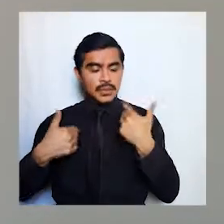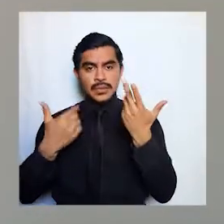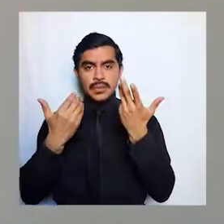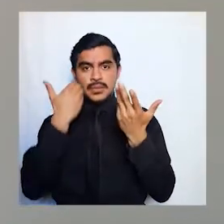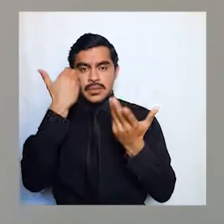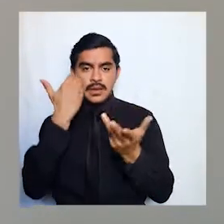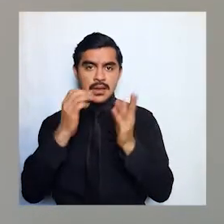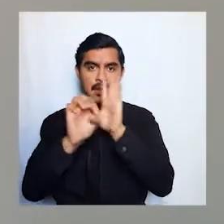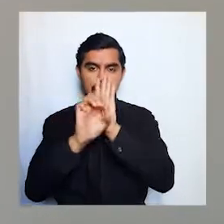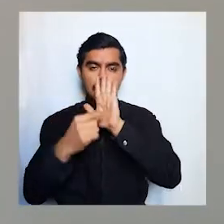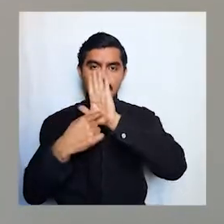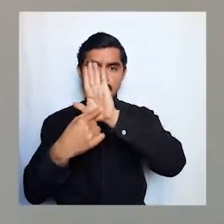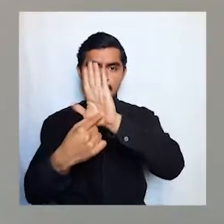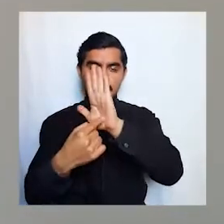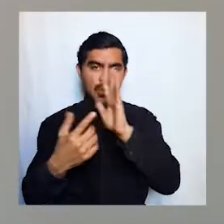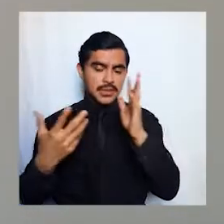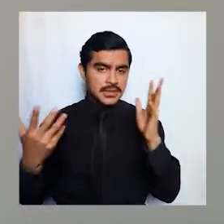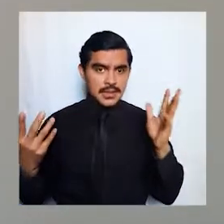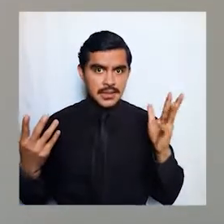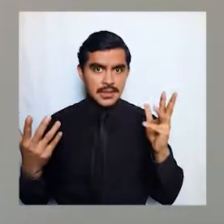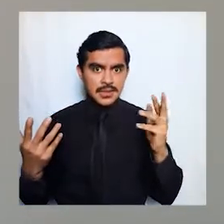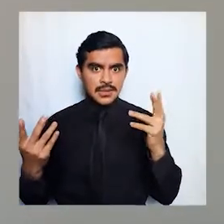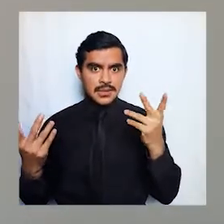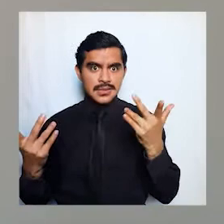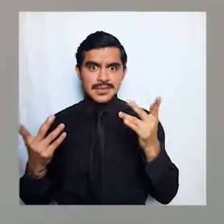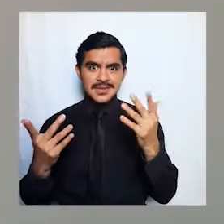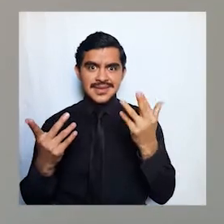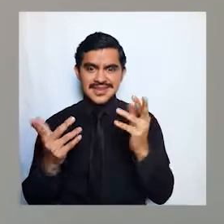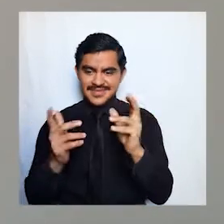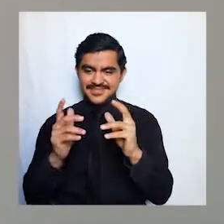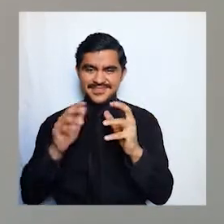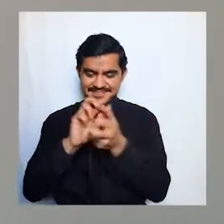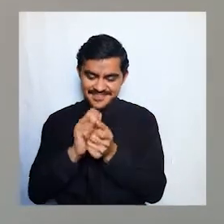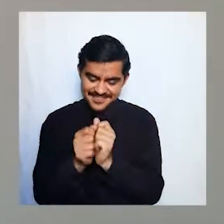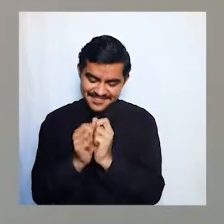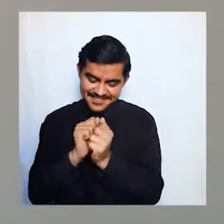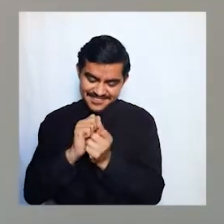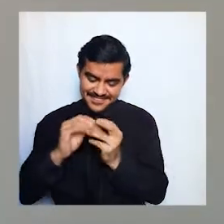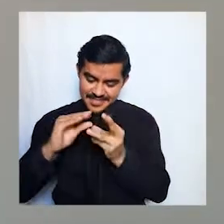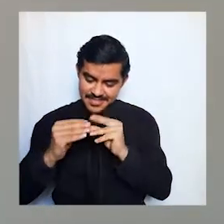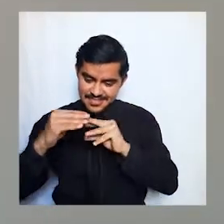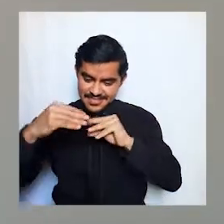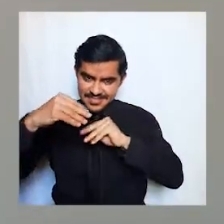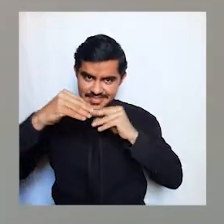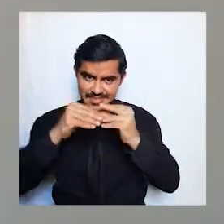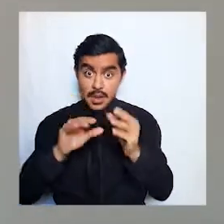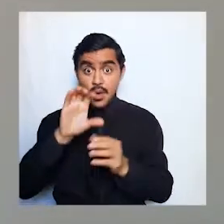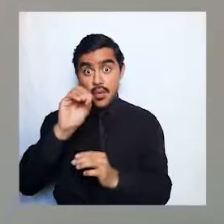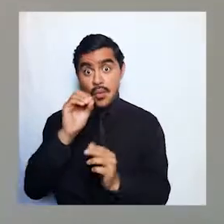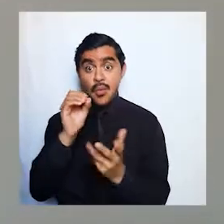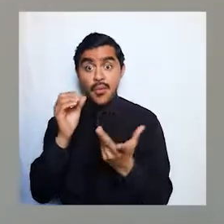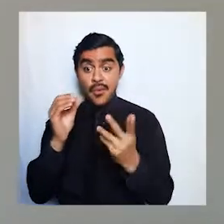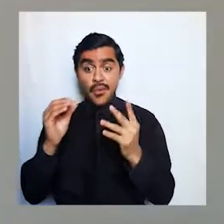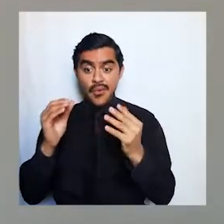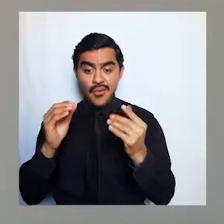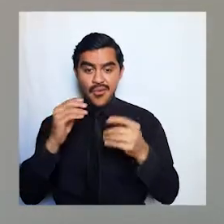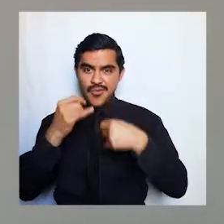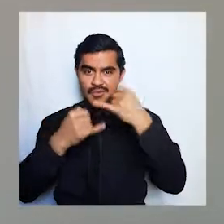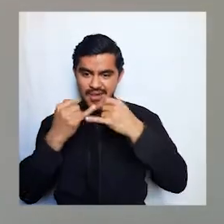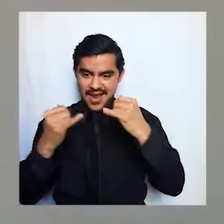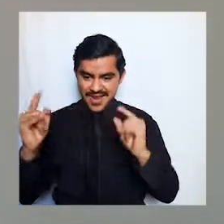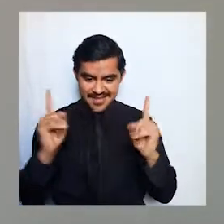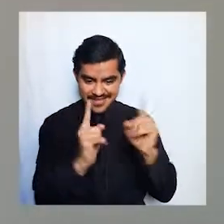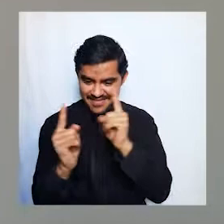a mostrar cómo hacer muñequitos de plasticina o nos vas a contar una historia a través de muñequitos de